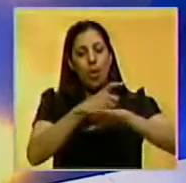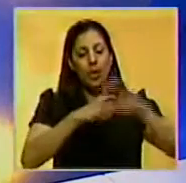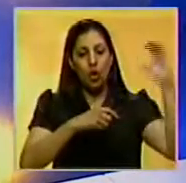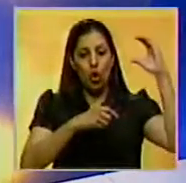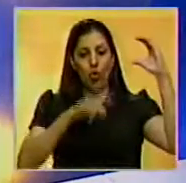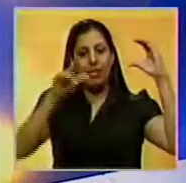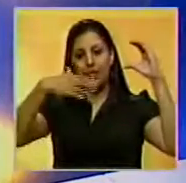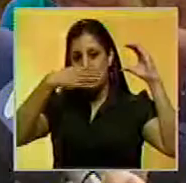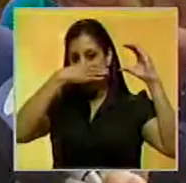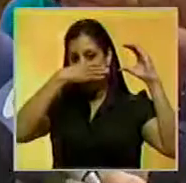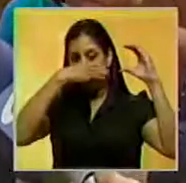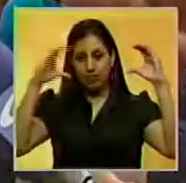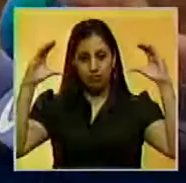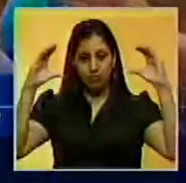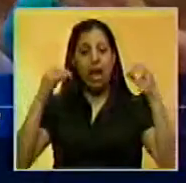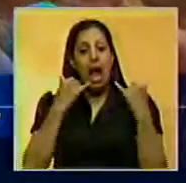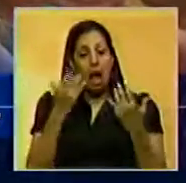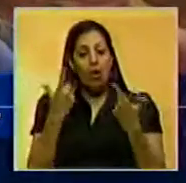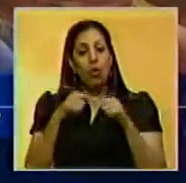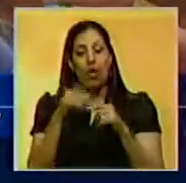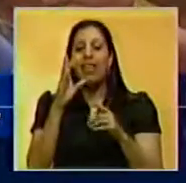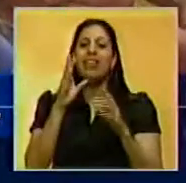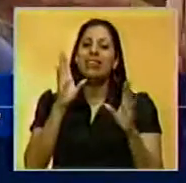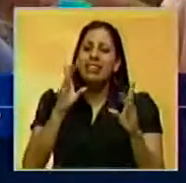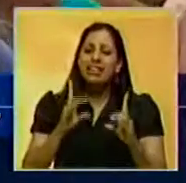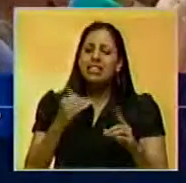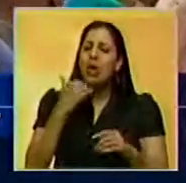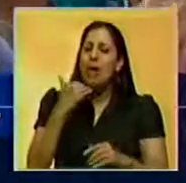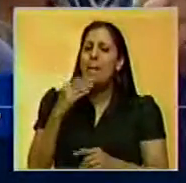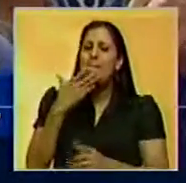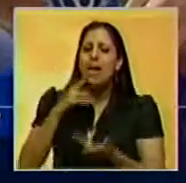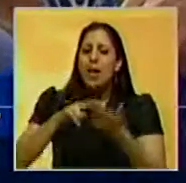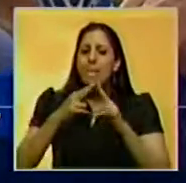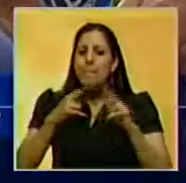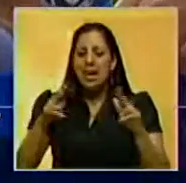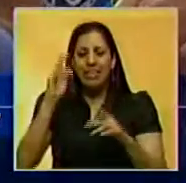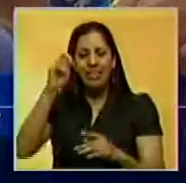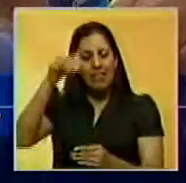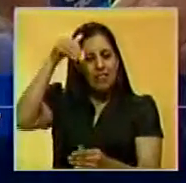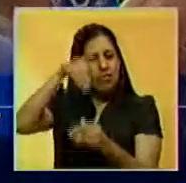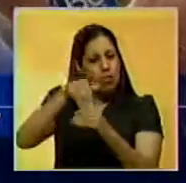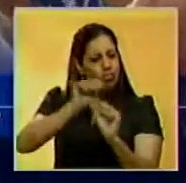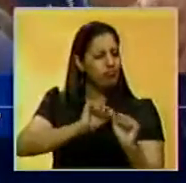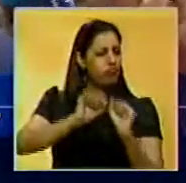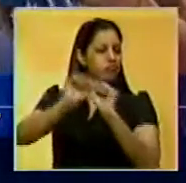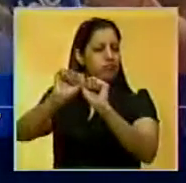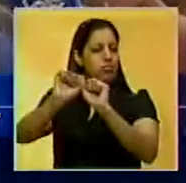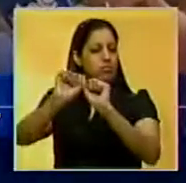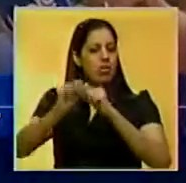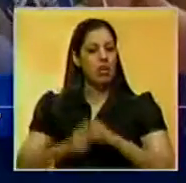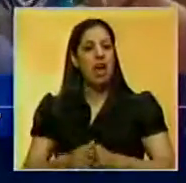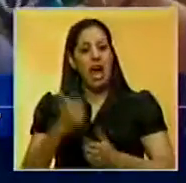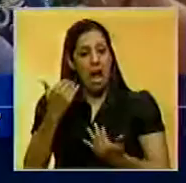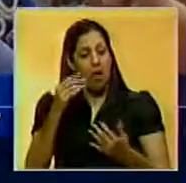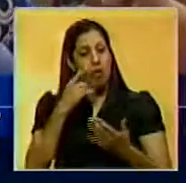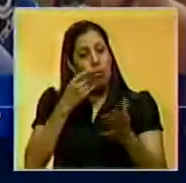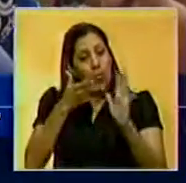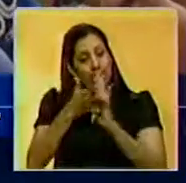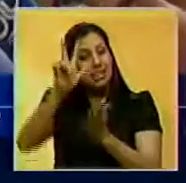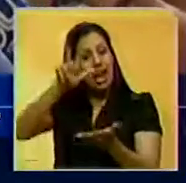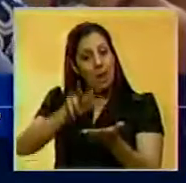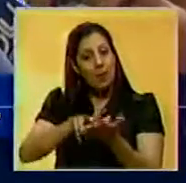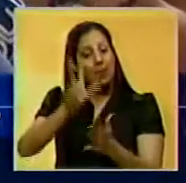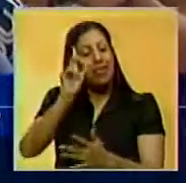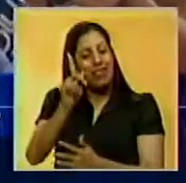colombiano y las FARC. Indicó que una manera de decir aceptar la paz es votando en rechazo al mecanismo. Señaló que aprobar el